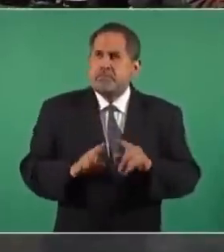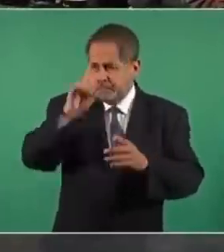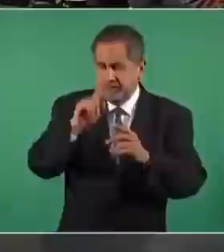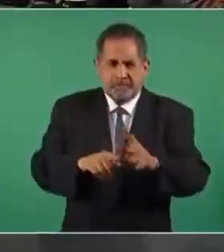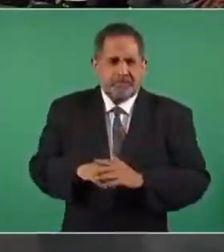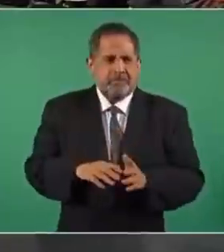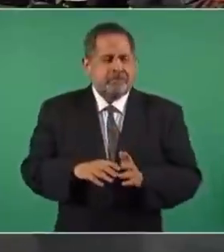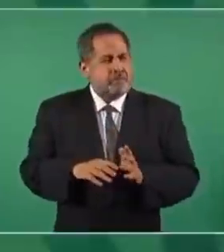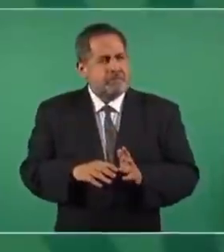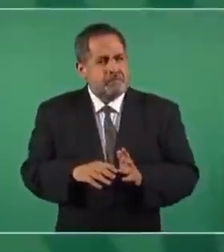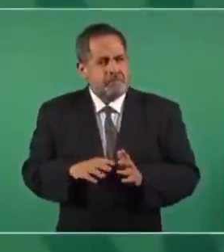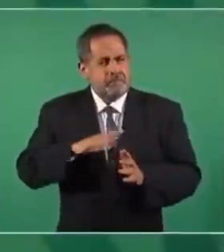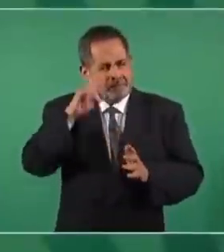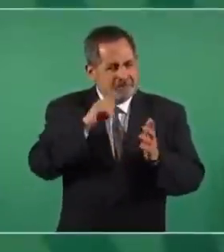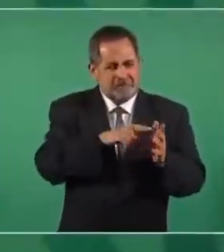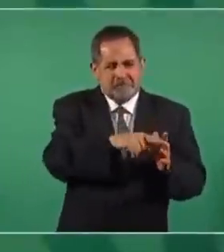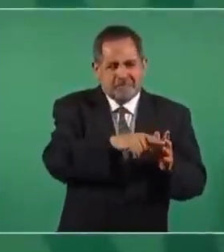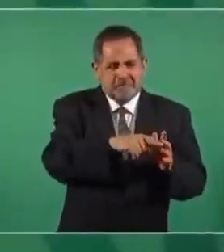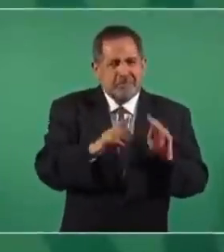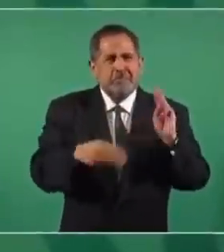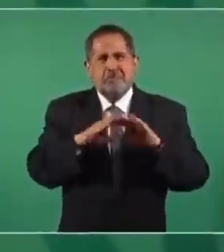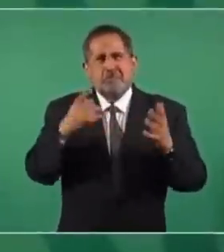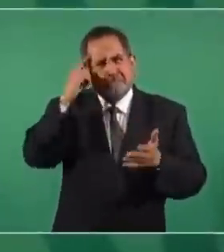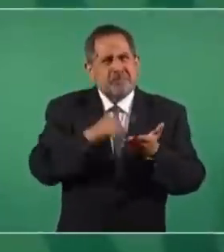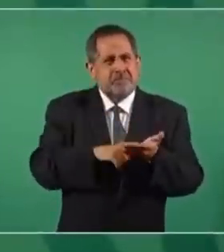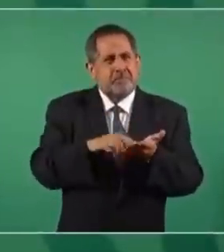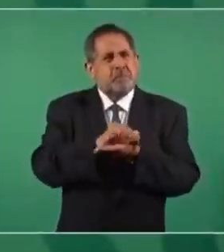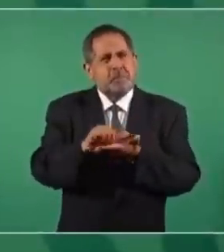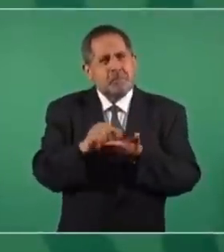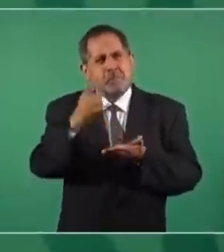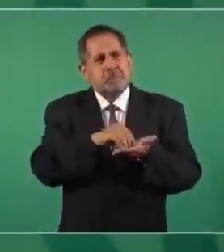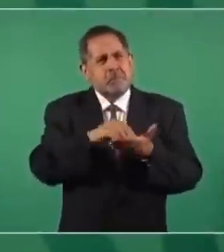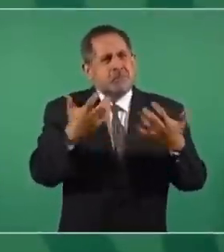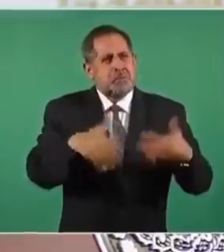que hay periódicos en el mundo, creo que el New York Times ha mantenido su tiraje,